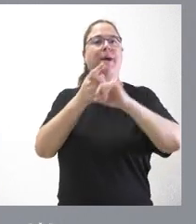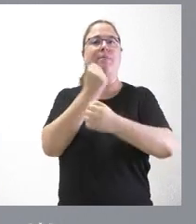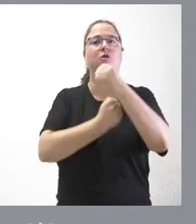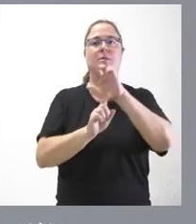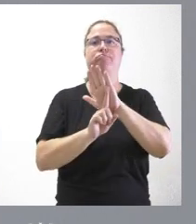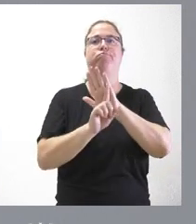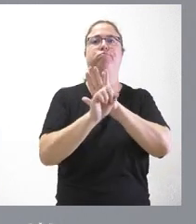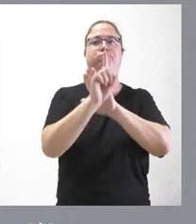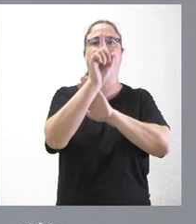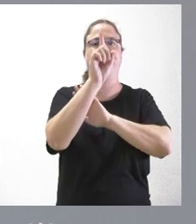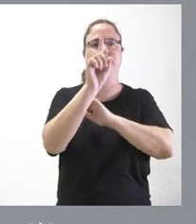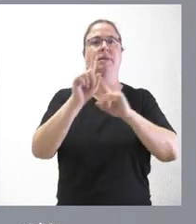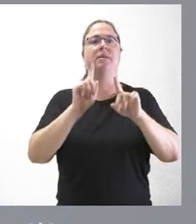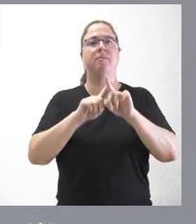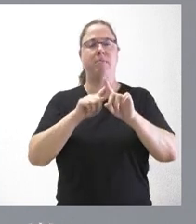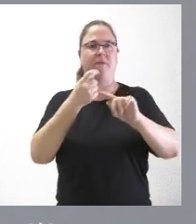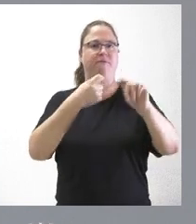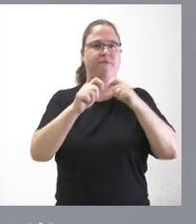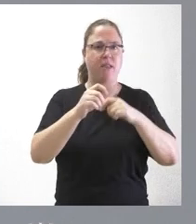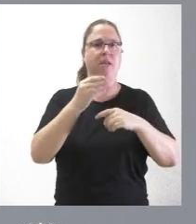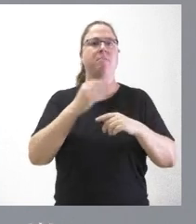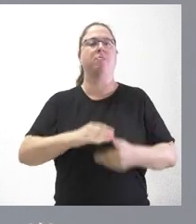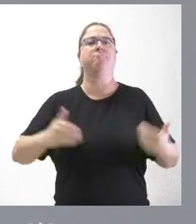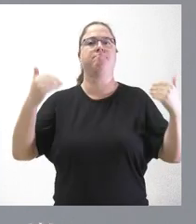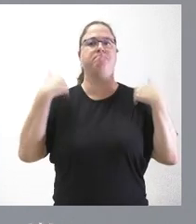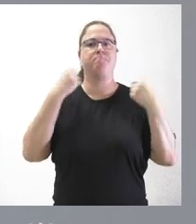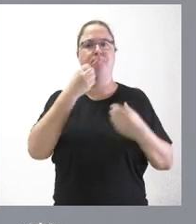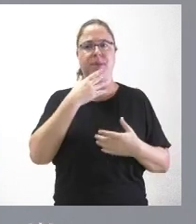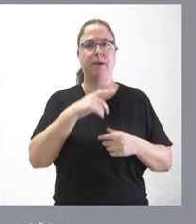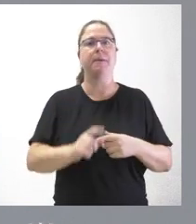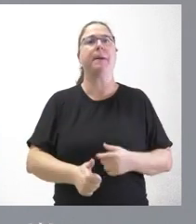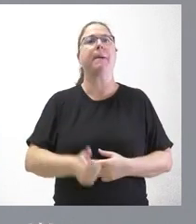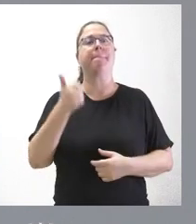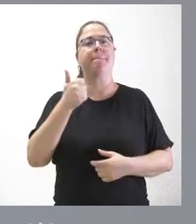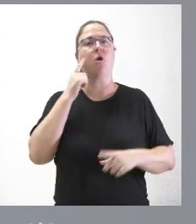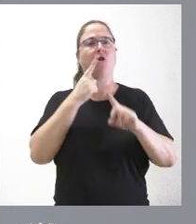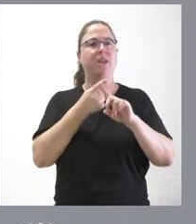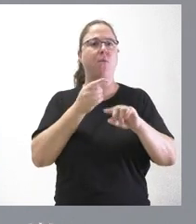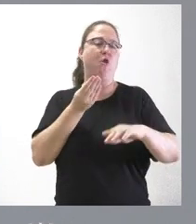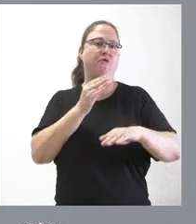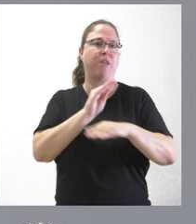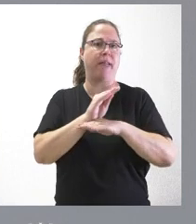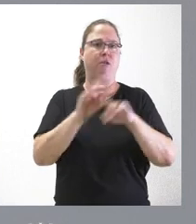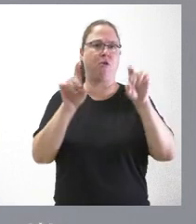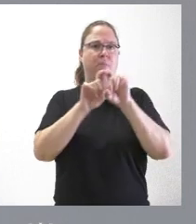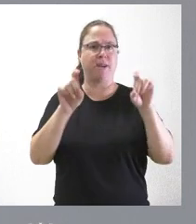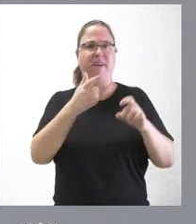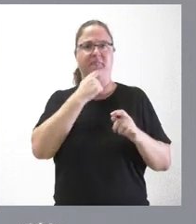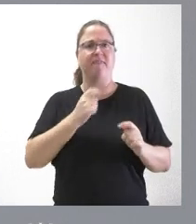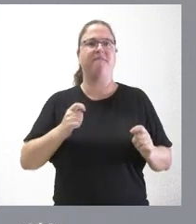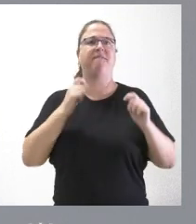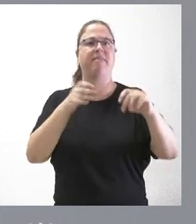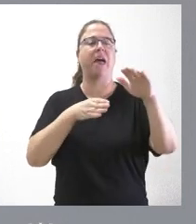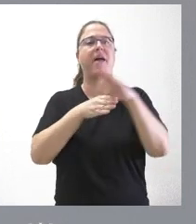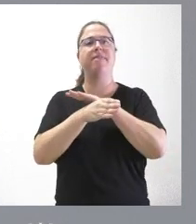siga creando empleo, siga exportando, siga siendo competitiva, mejorando las bases para la financiación de las empresas, facilitando el acceso a la